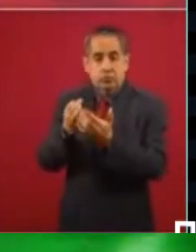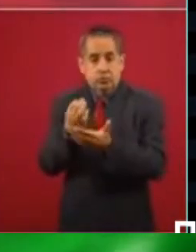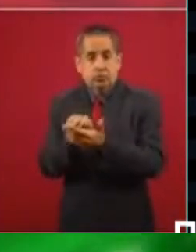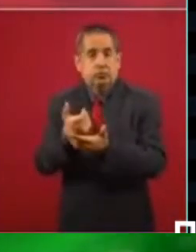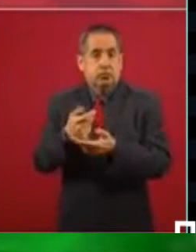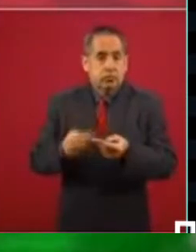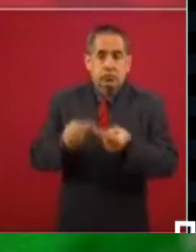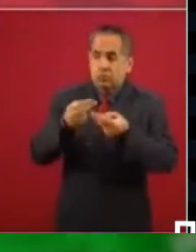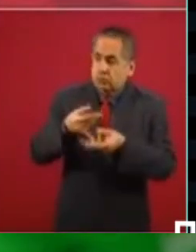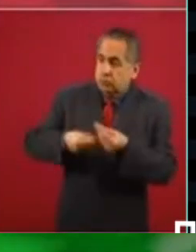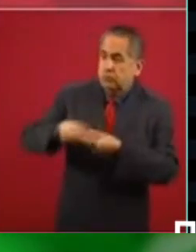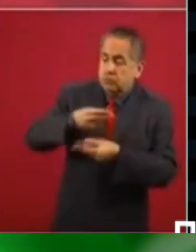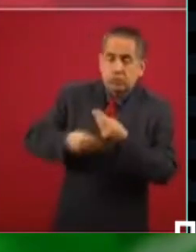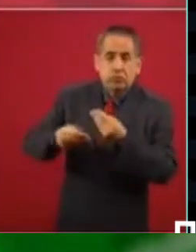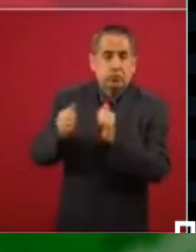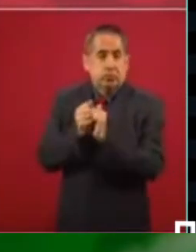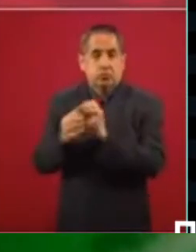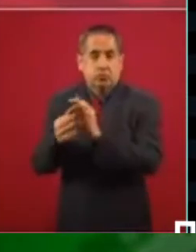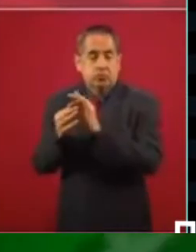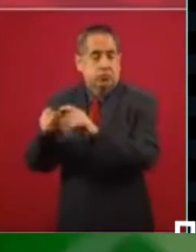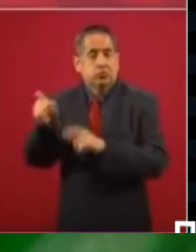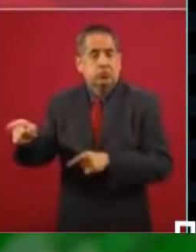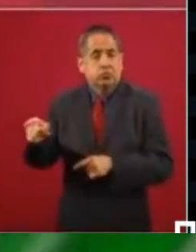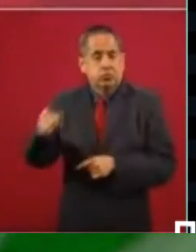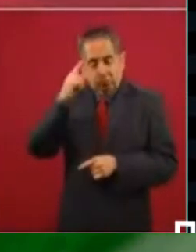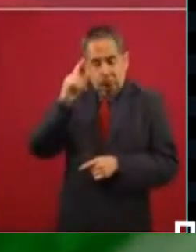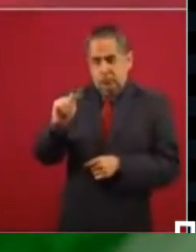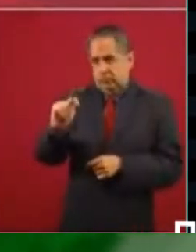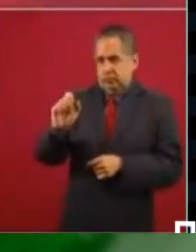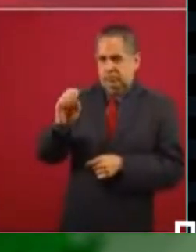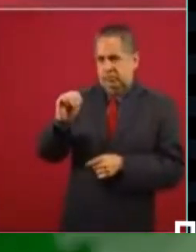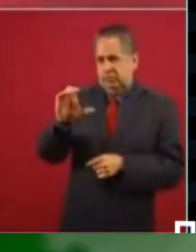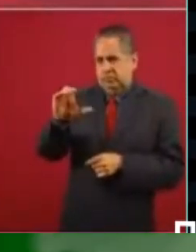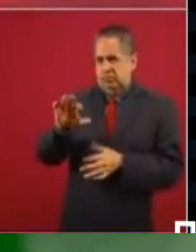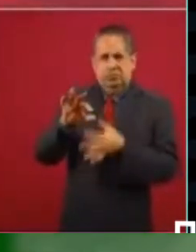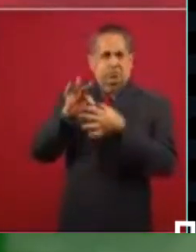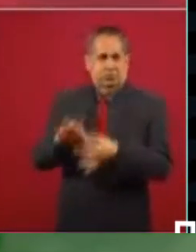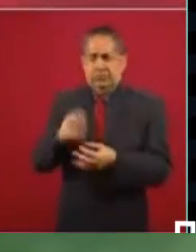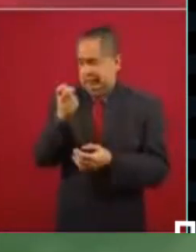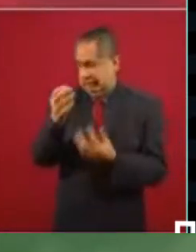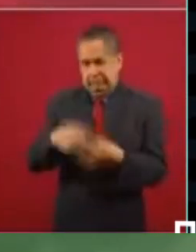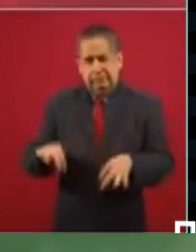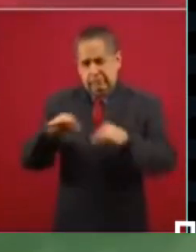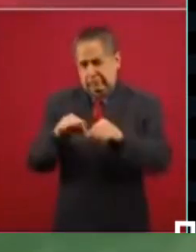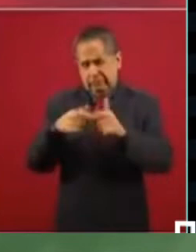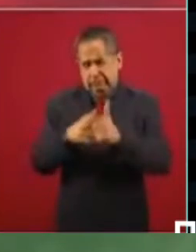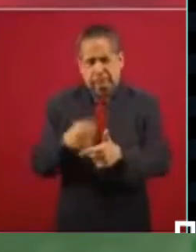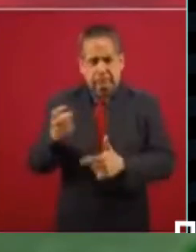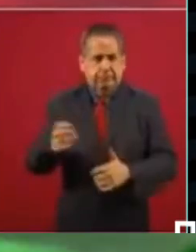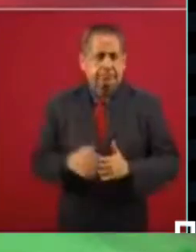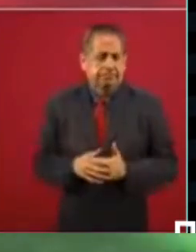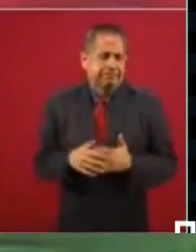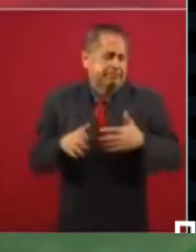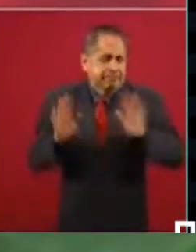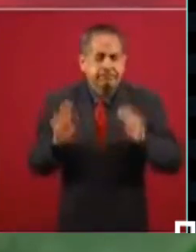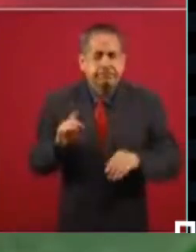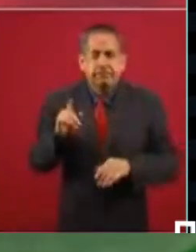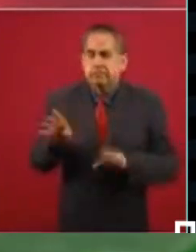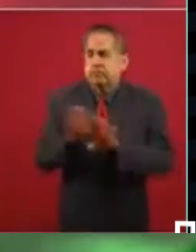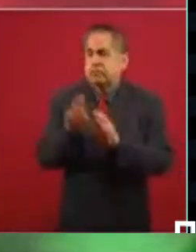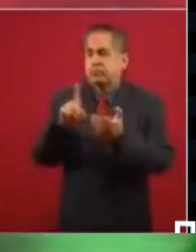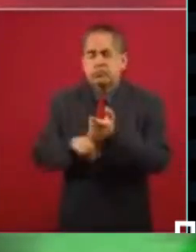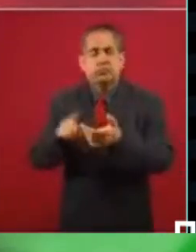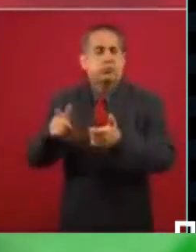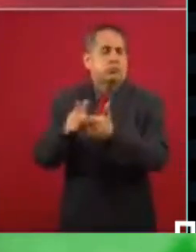comercial, lo que tiene que ver con el tratado. Es muy importante, dependientemente del